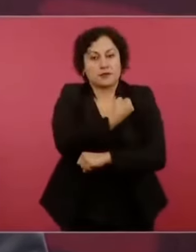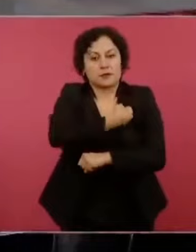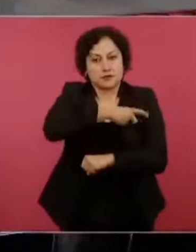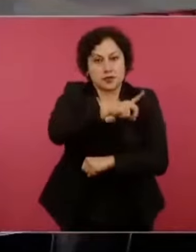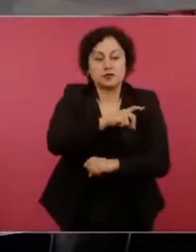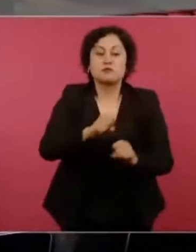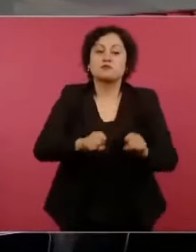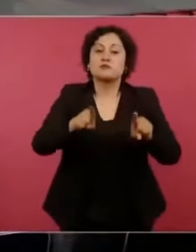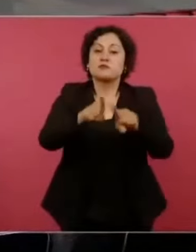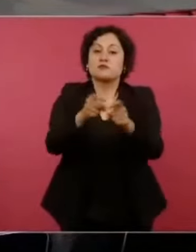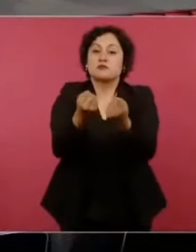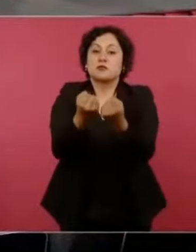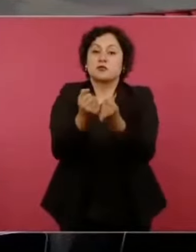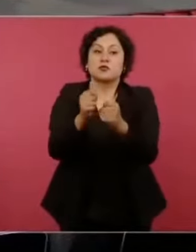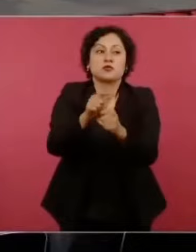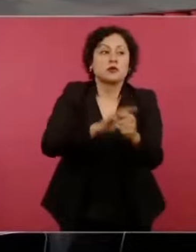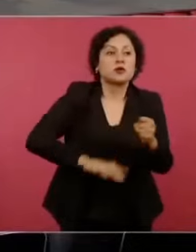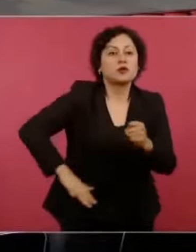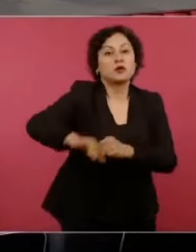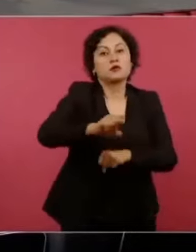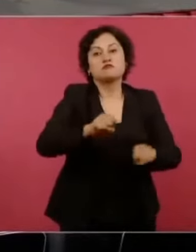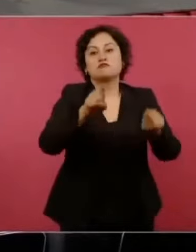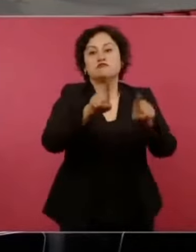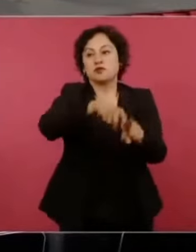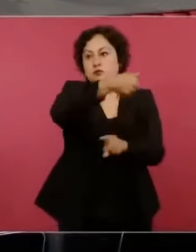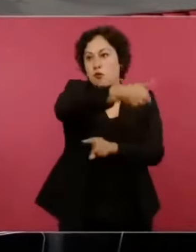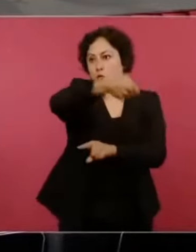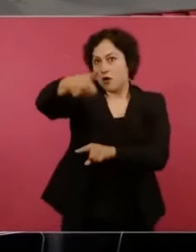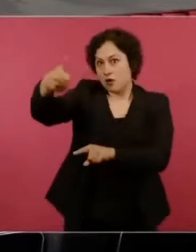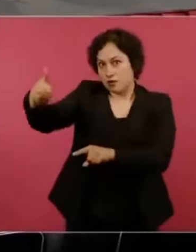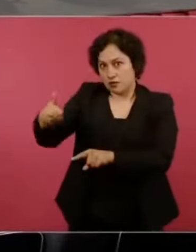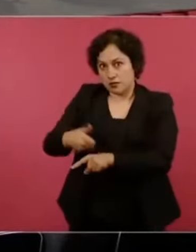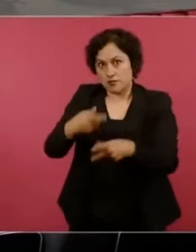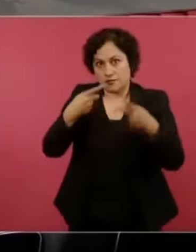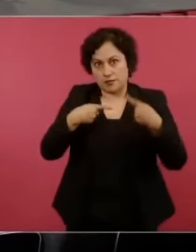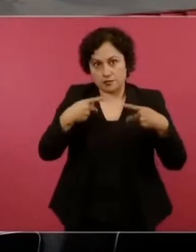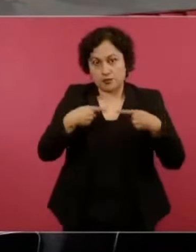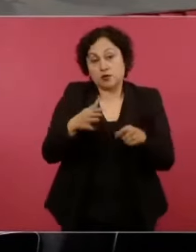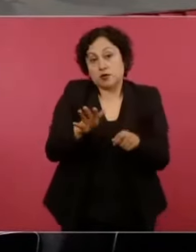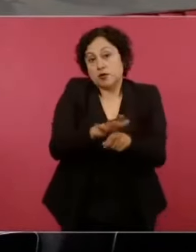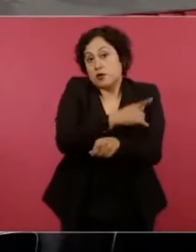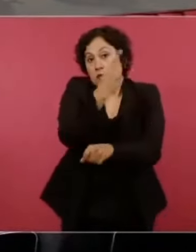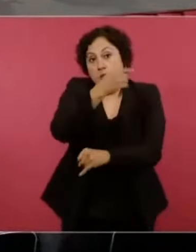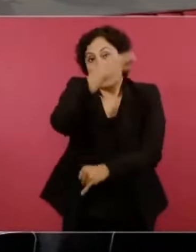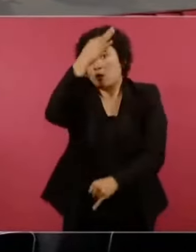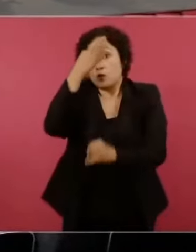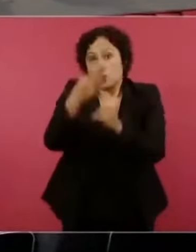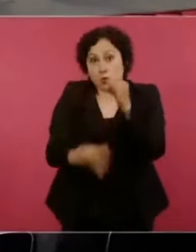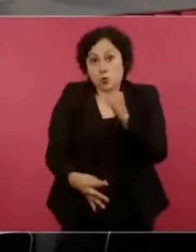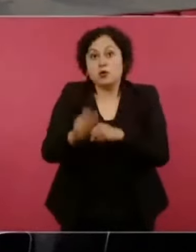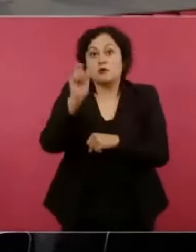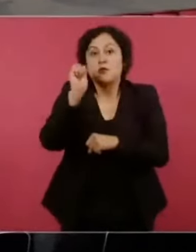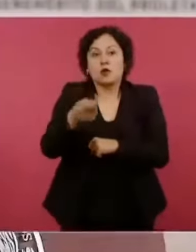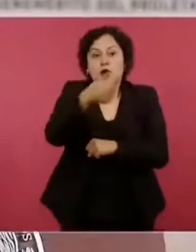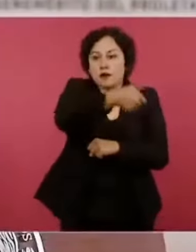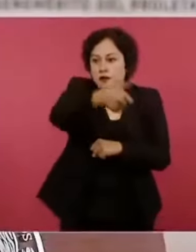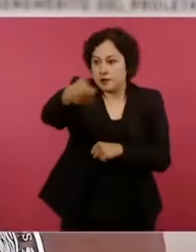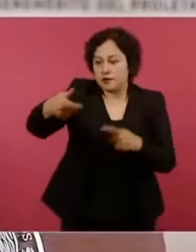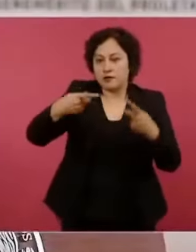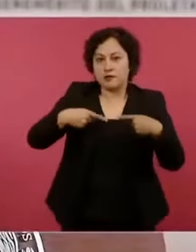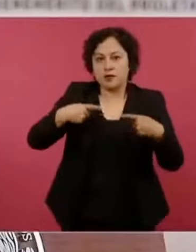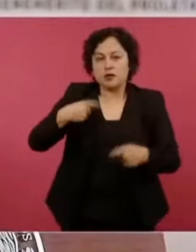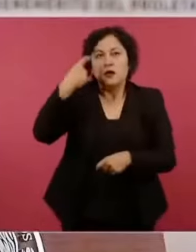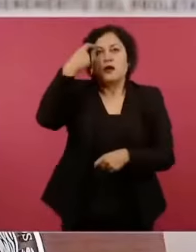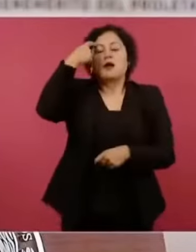individuo, que es en el que, quien finalmente debemos influir para que se